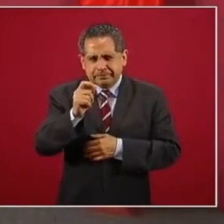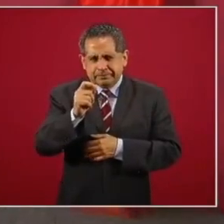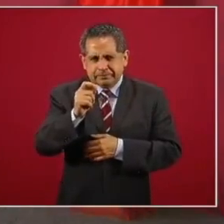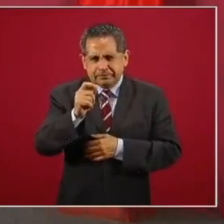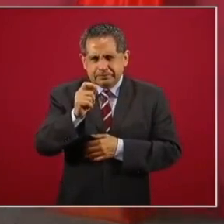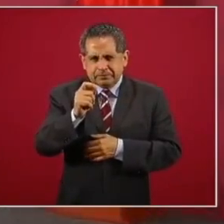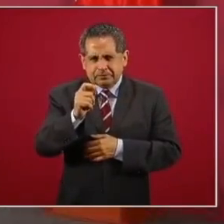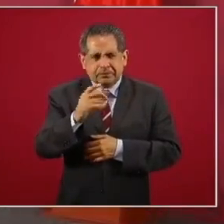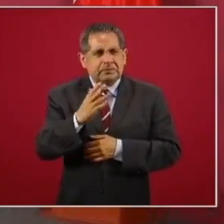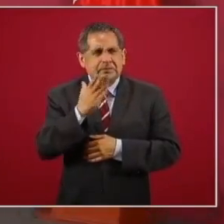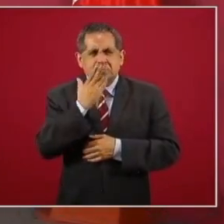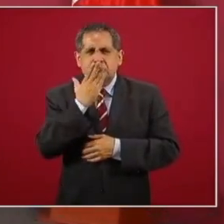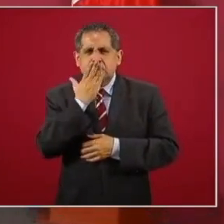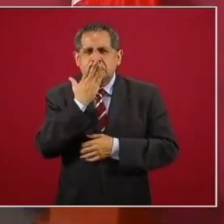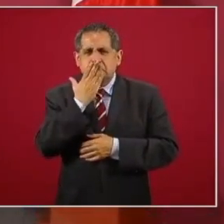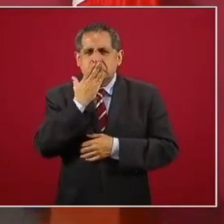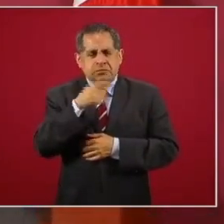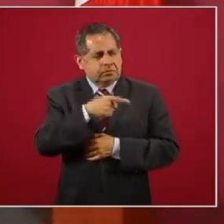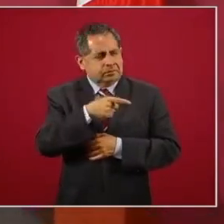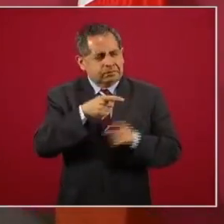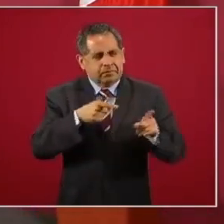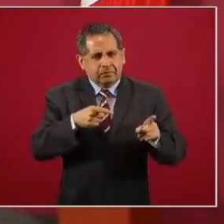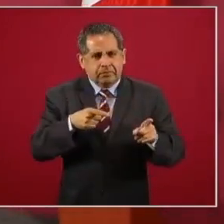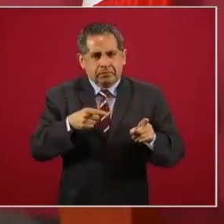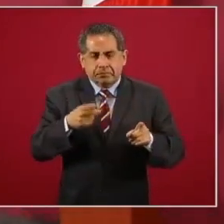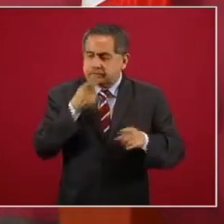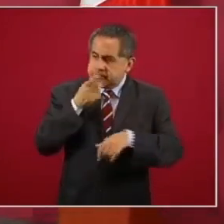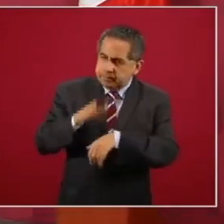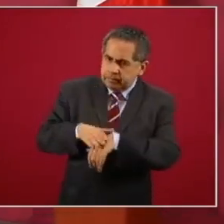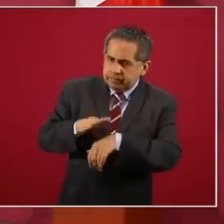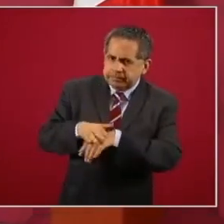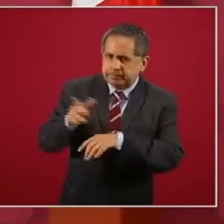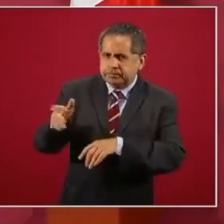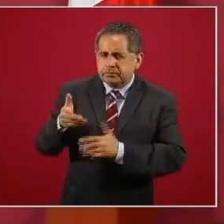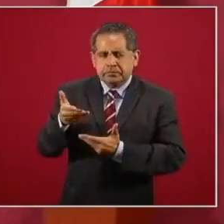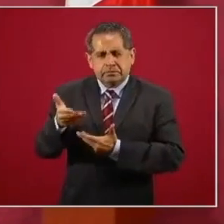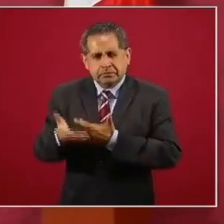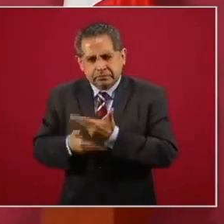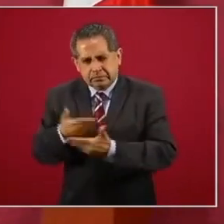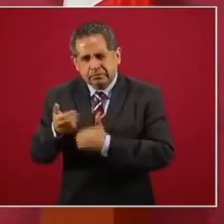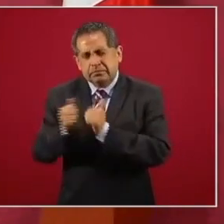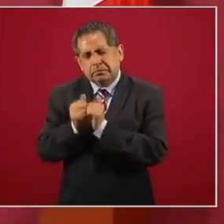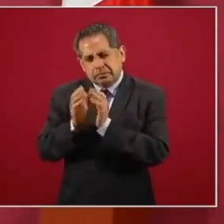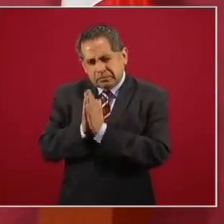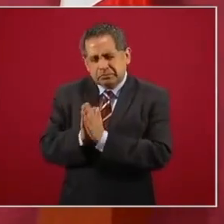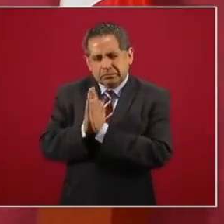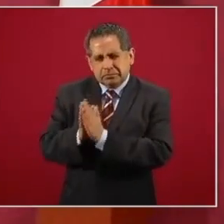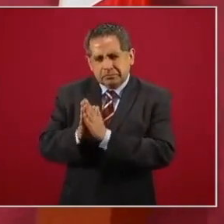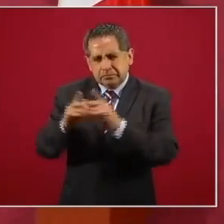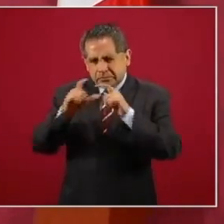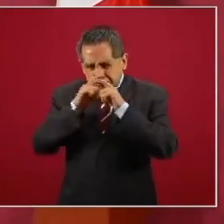sí, me dice oiga, le pido de favor que se ponga